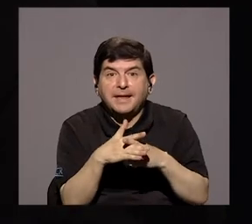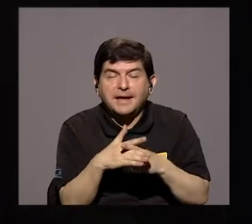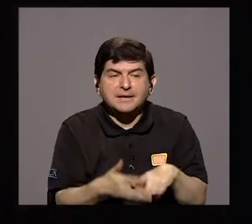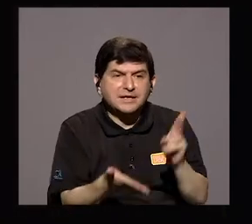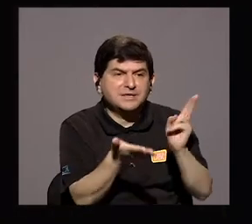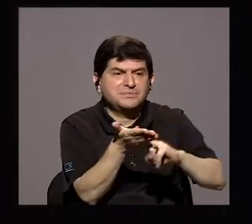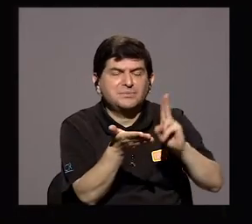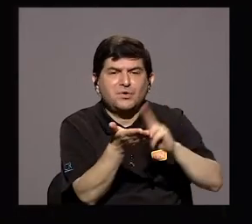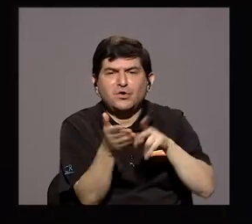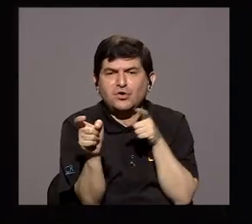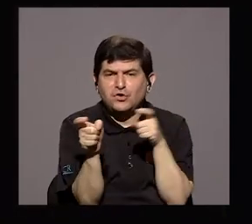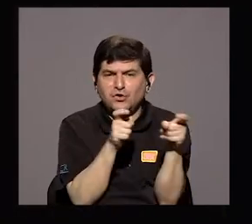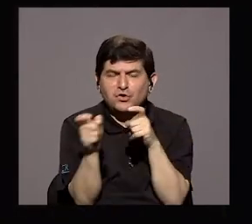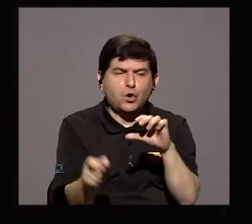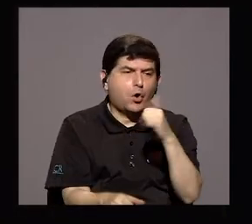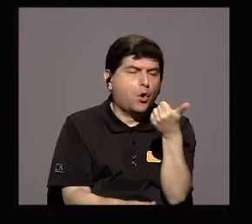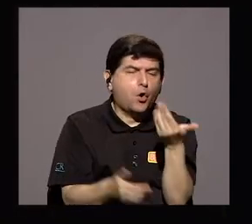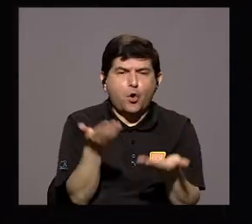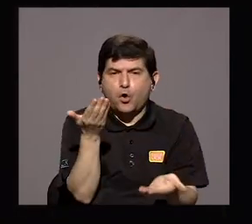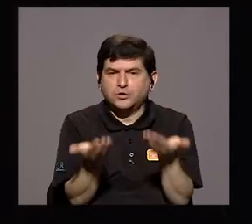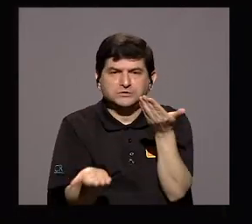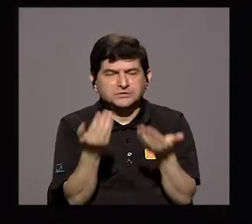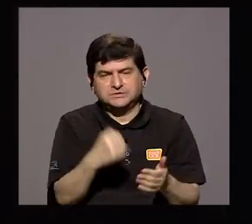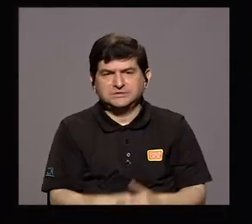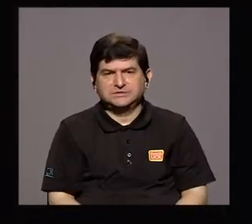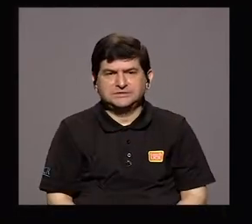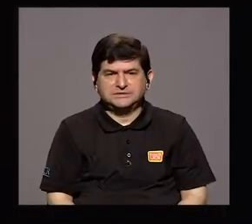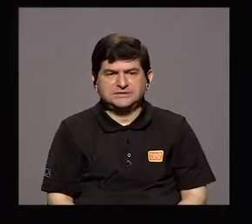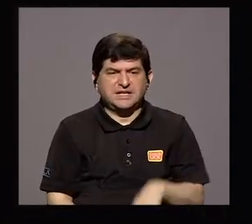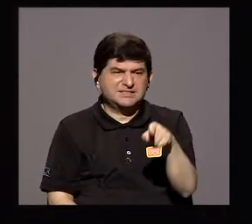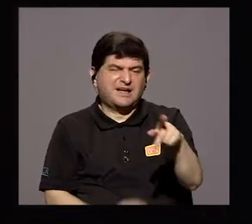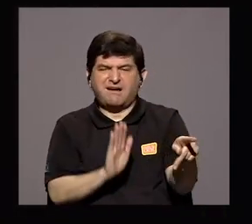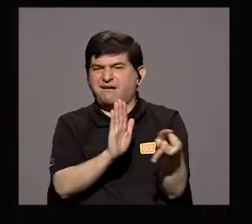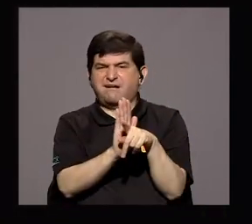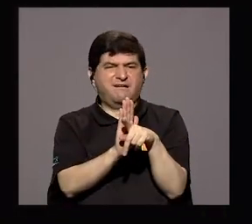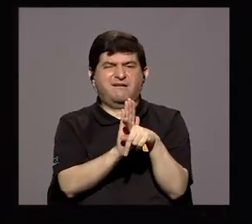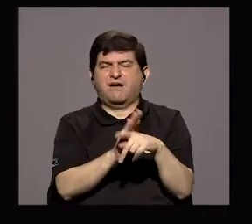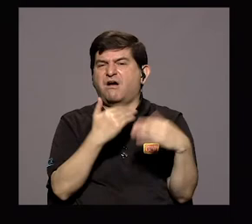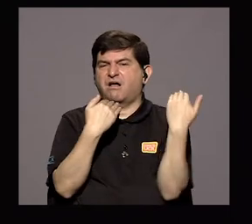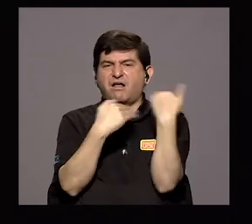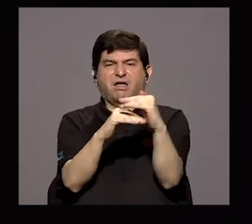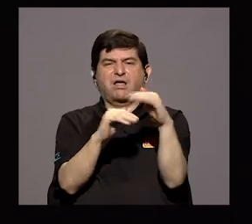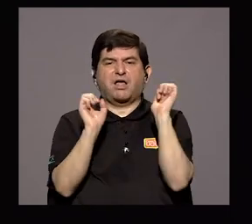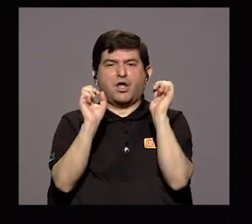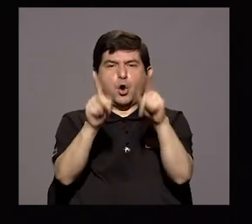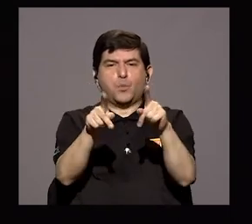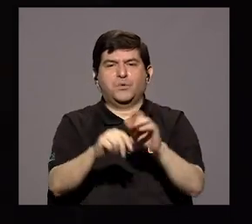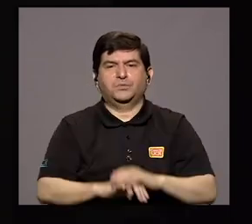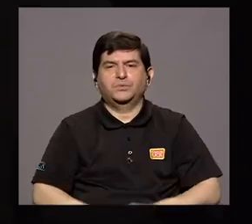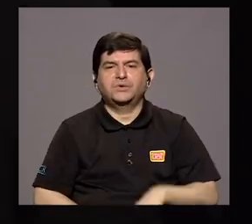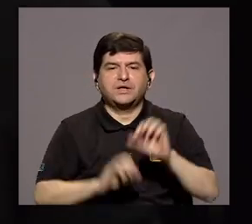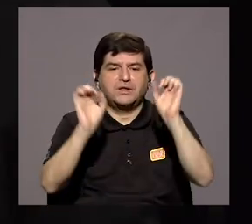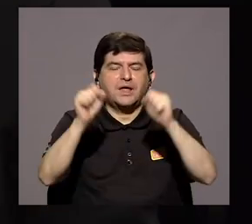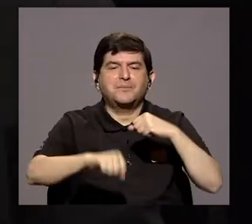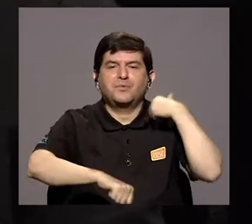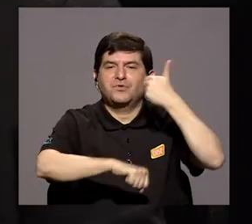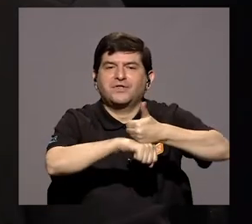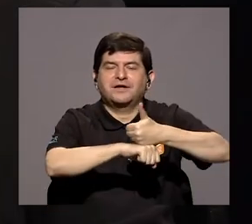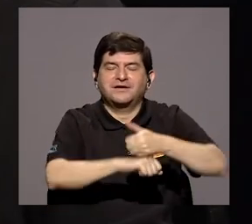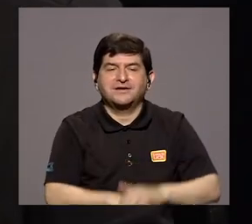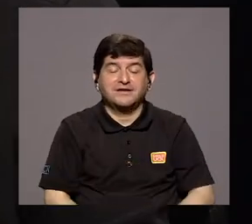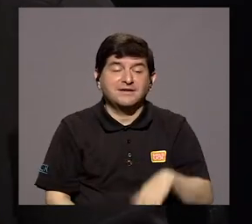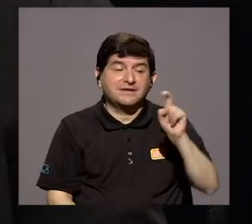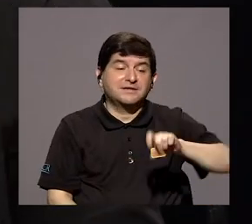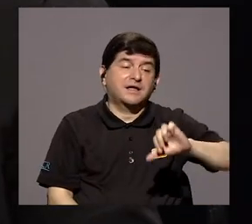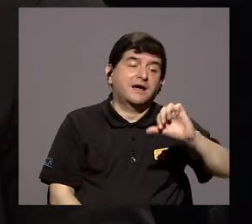contratación administrativa y otros, pues, les prohiben o, digamos, les restringen la posibilidad de ellos de poder crear. Entonces, ya tenemos que